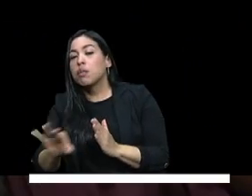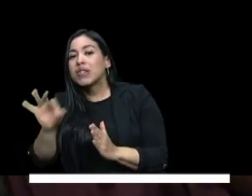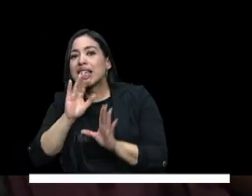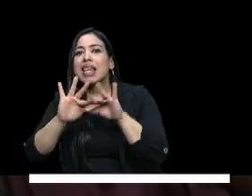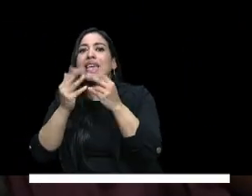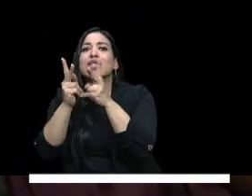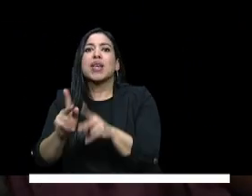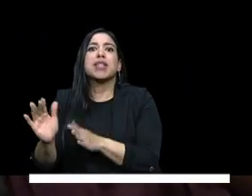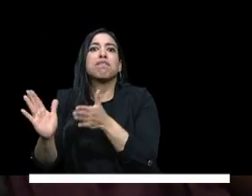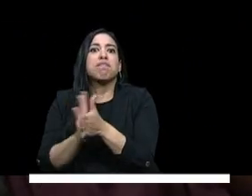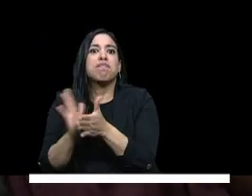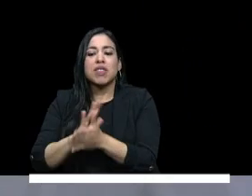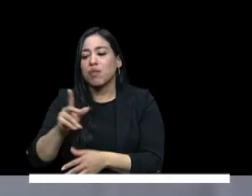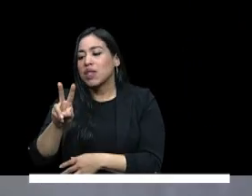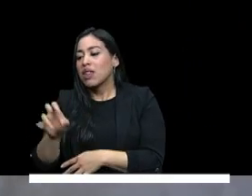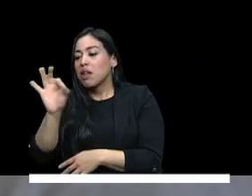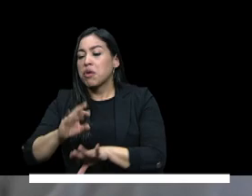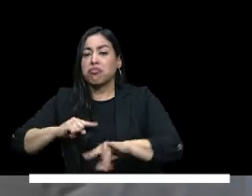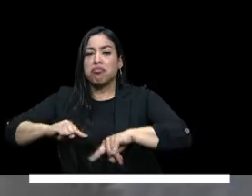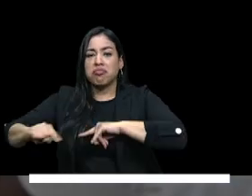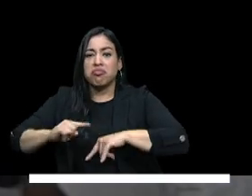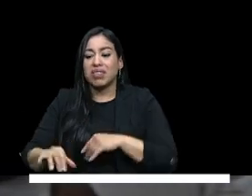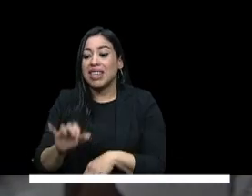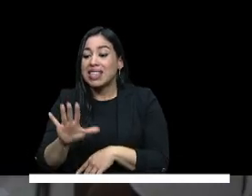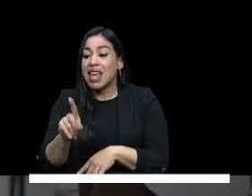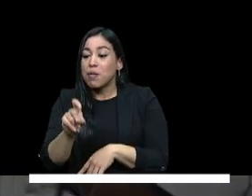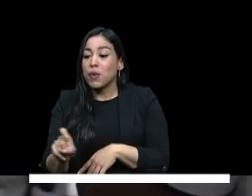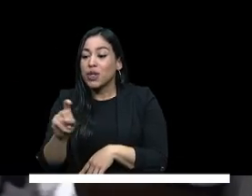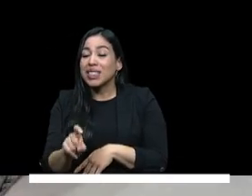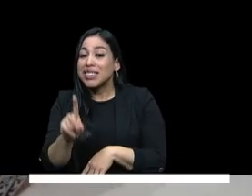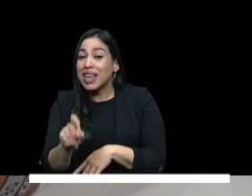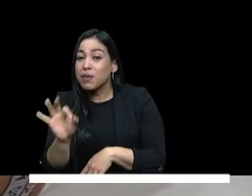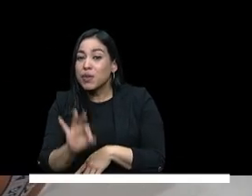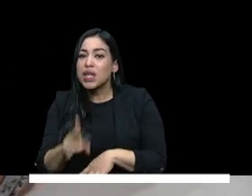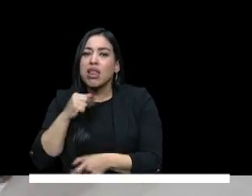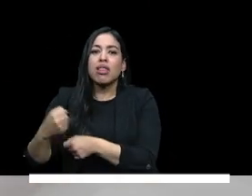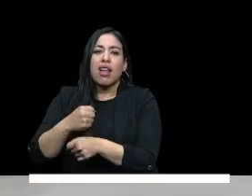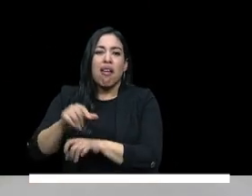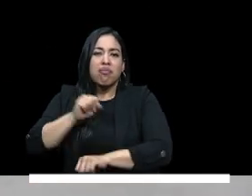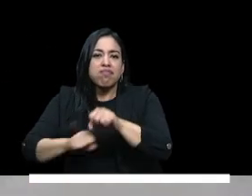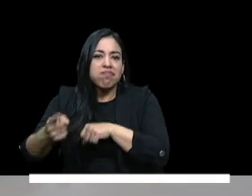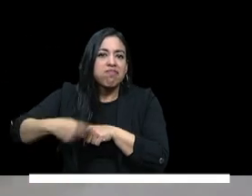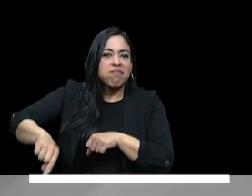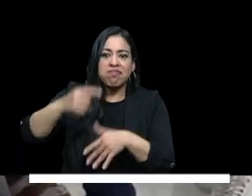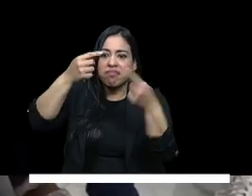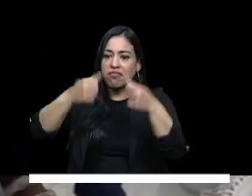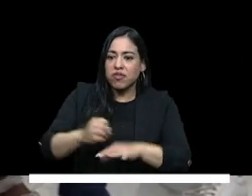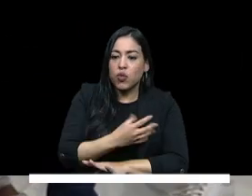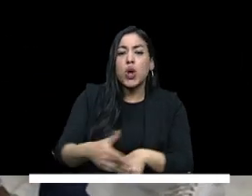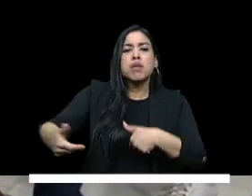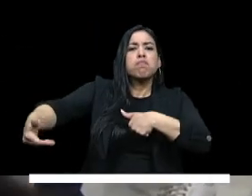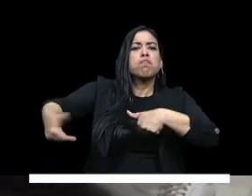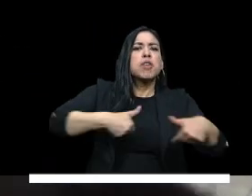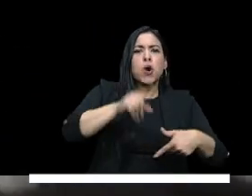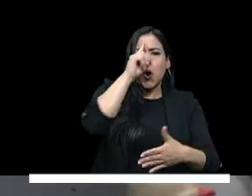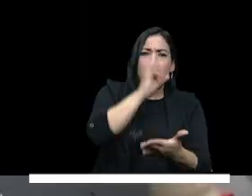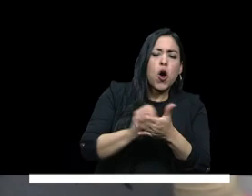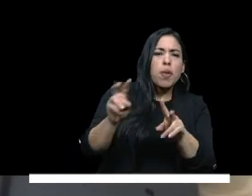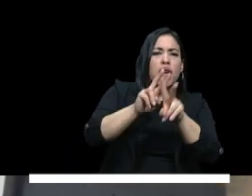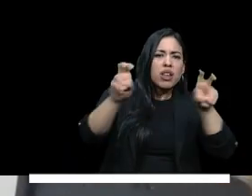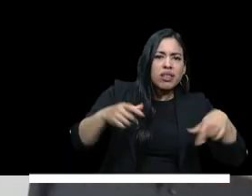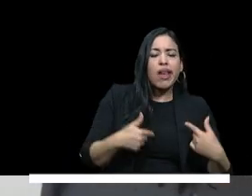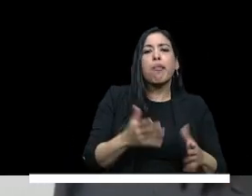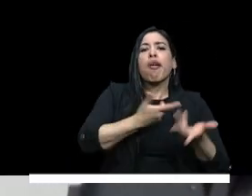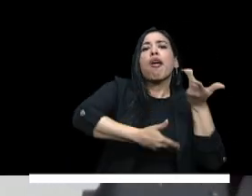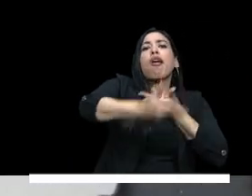estudiantes 7% administrativos y 6% trabajadores los comentarios recibidos fueron sobre